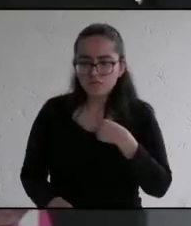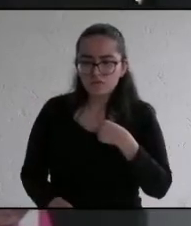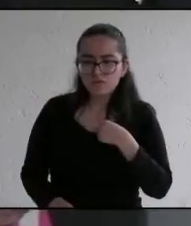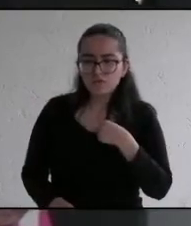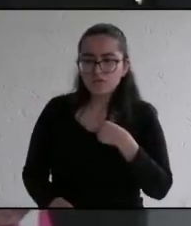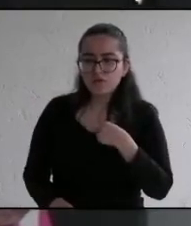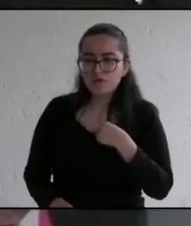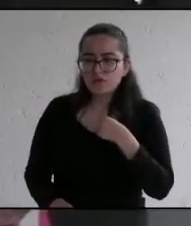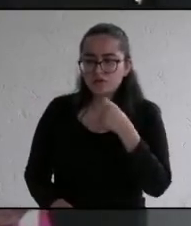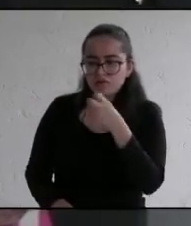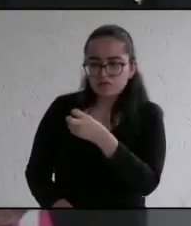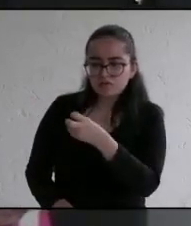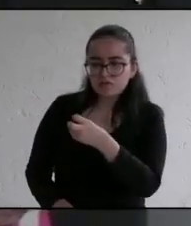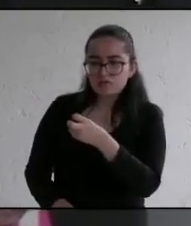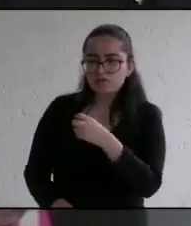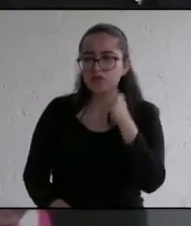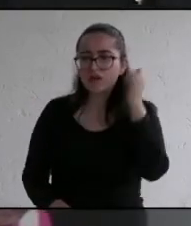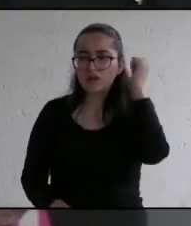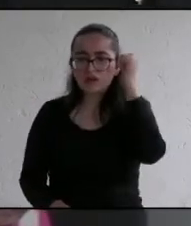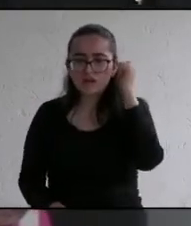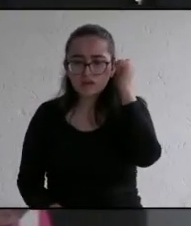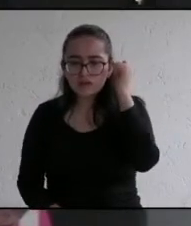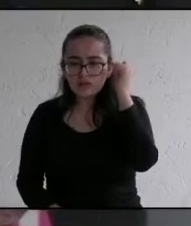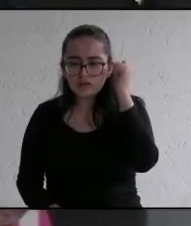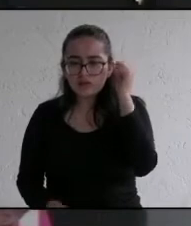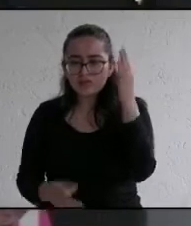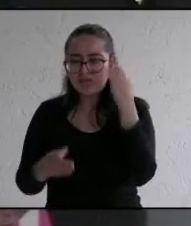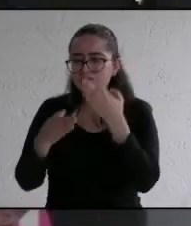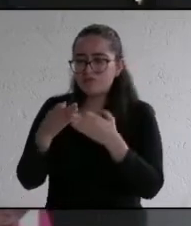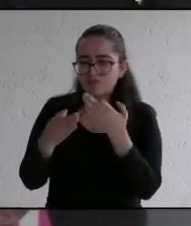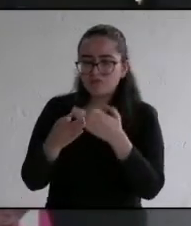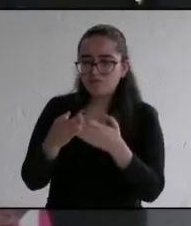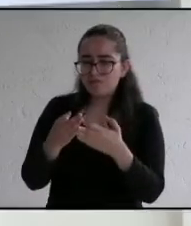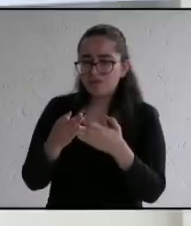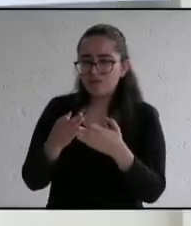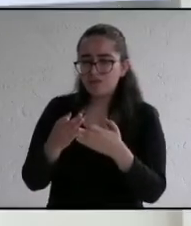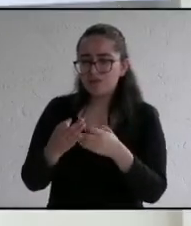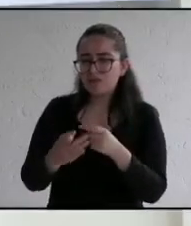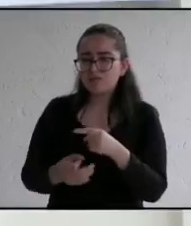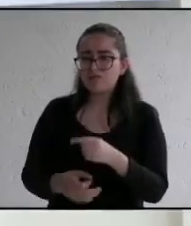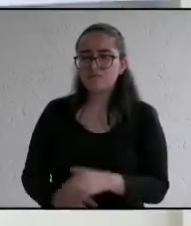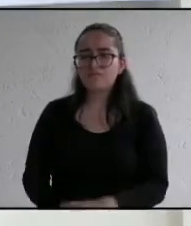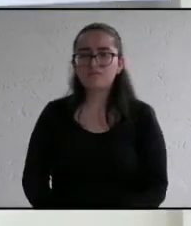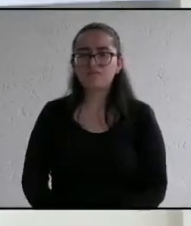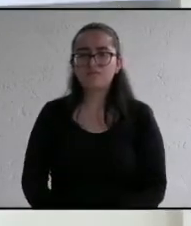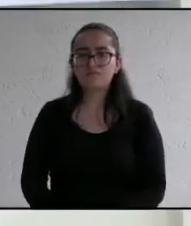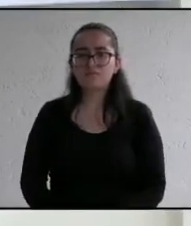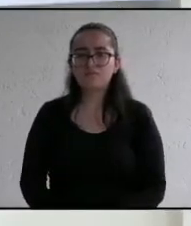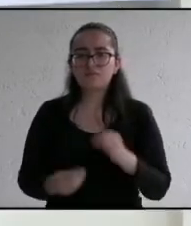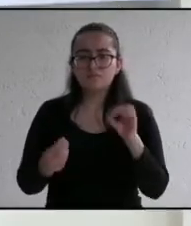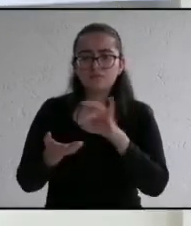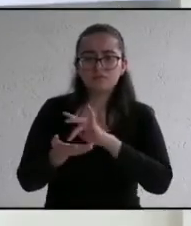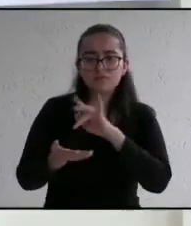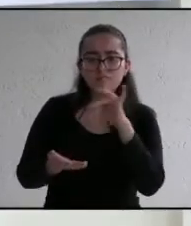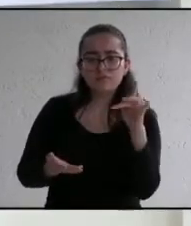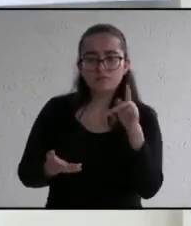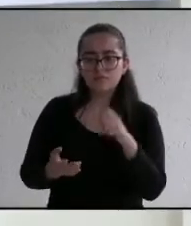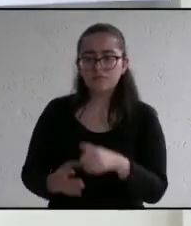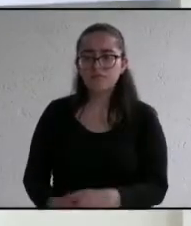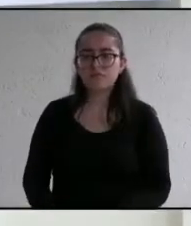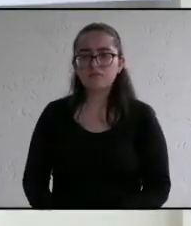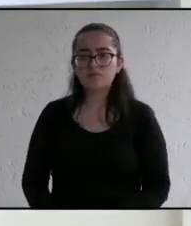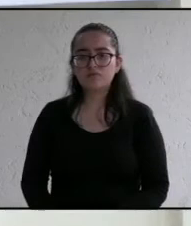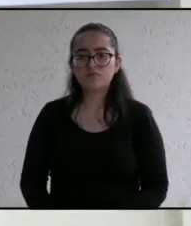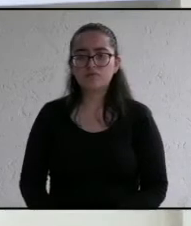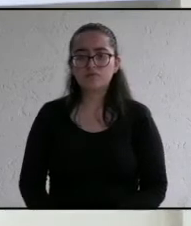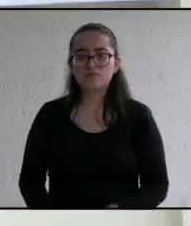es una elección de Estado en Actopan no estamos compitiendo contra ella porque no tiene calidad moral Muchísimas gracias candidato le correspondían 30 segundos